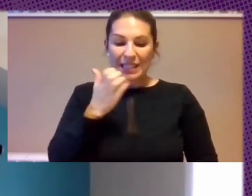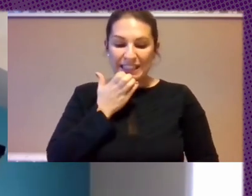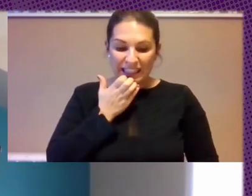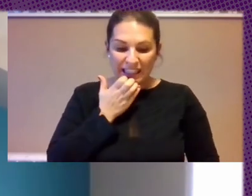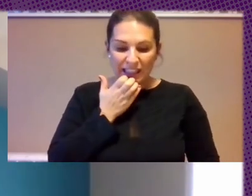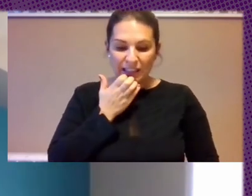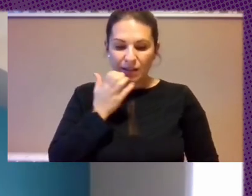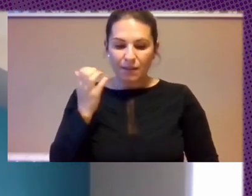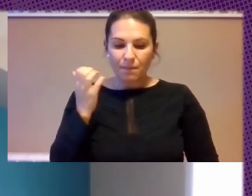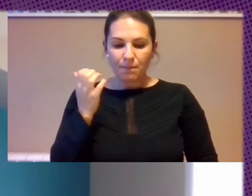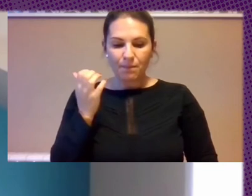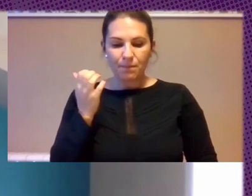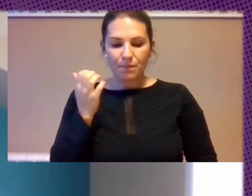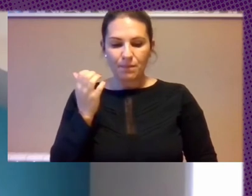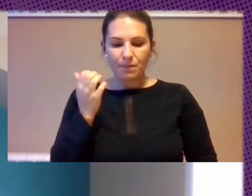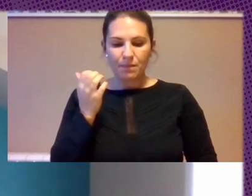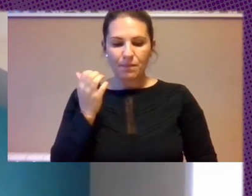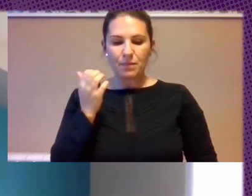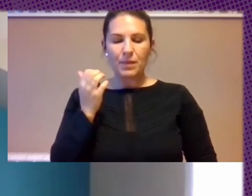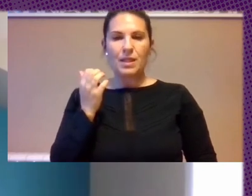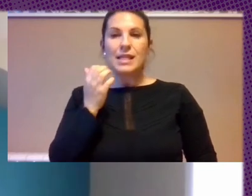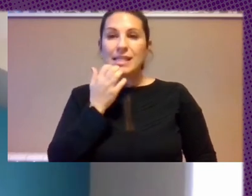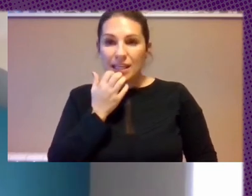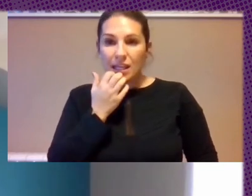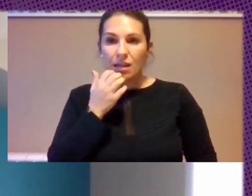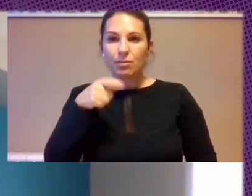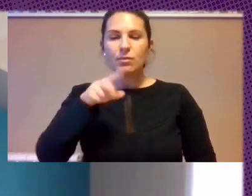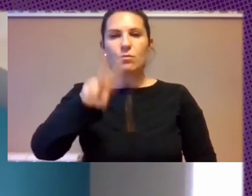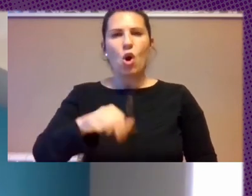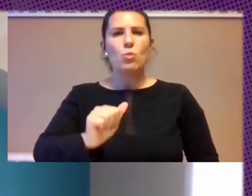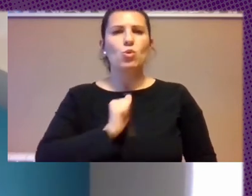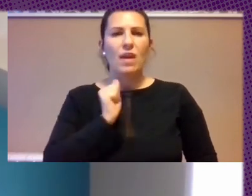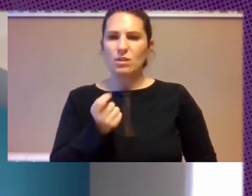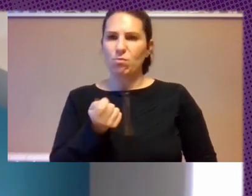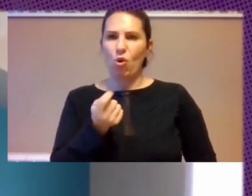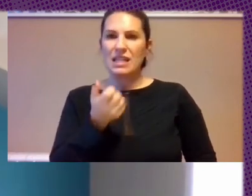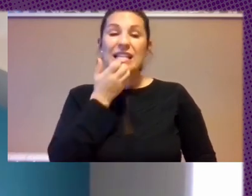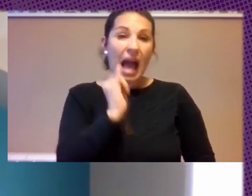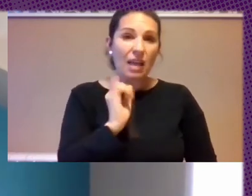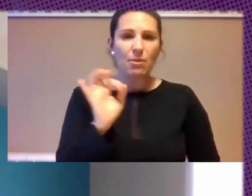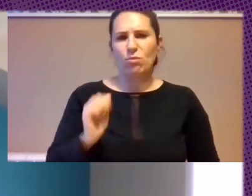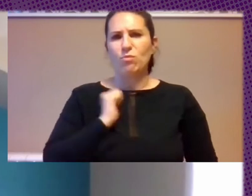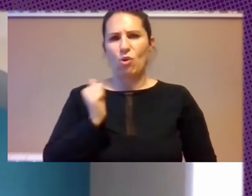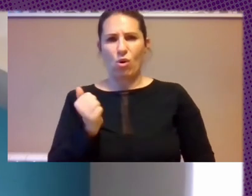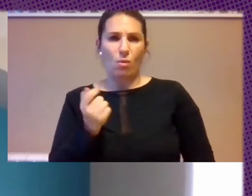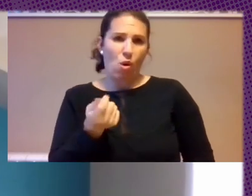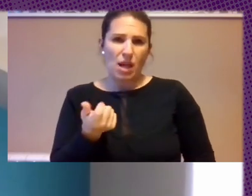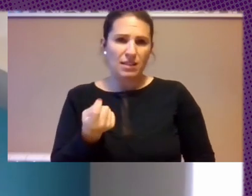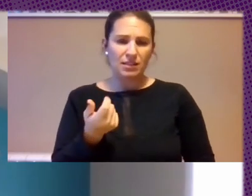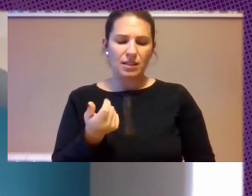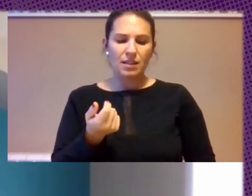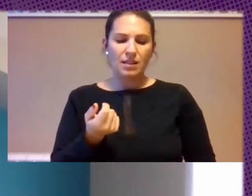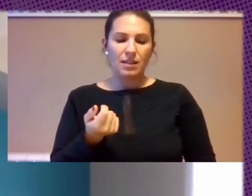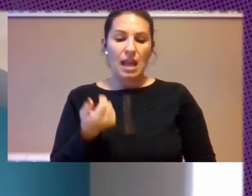Materialista Hay Muy Pocas Oportunidades Si Las Hay Pero Hay Muy Pocas Entonces Creo